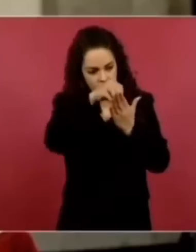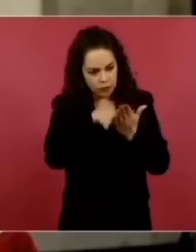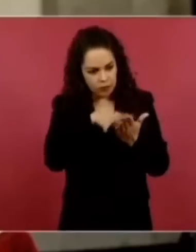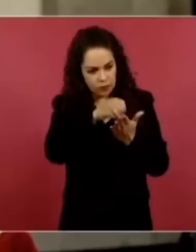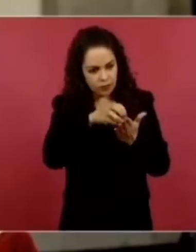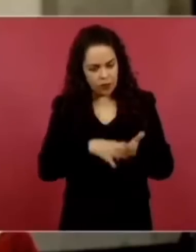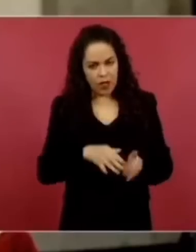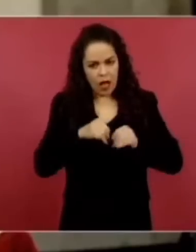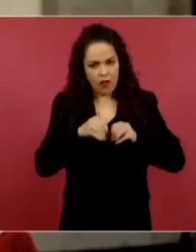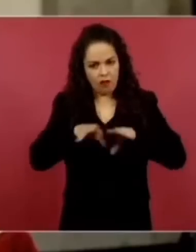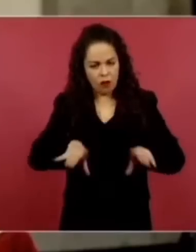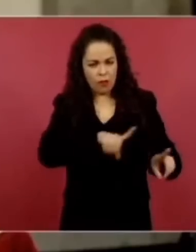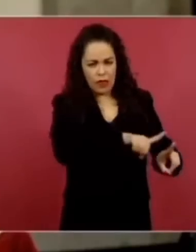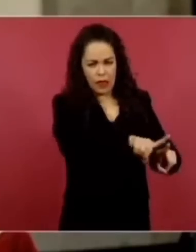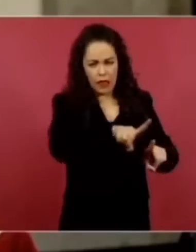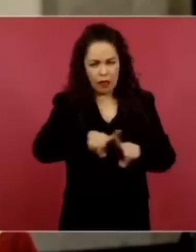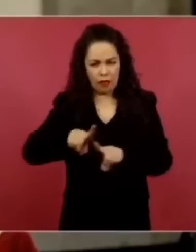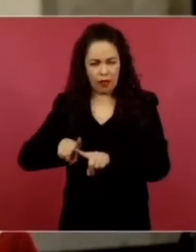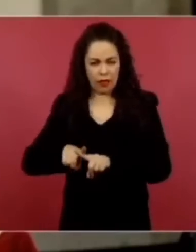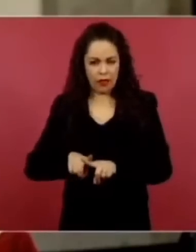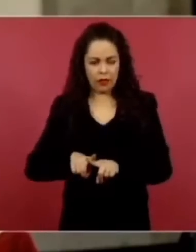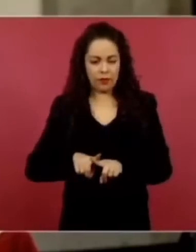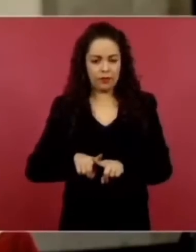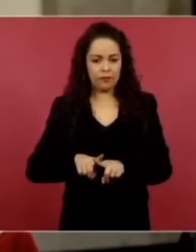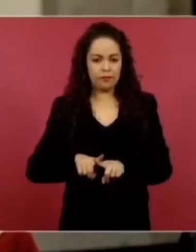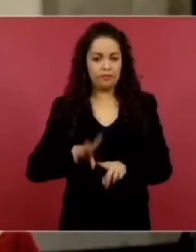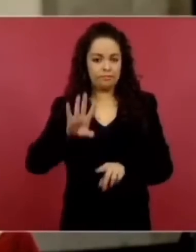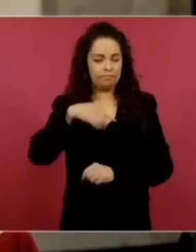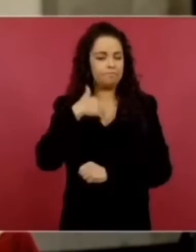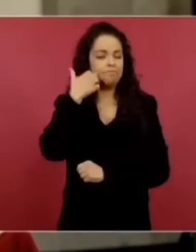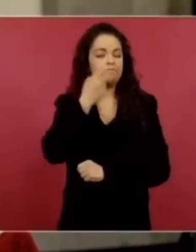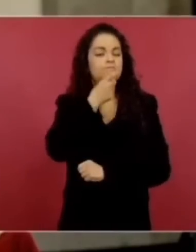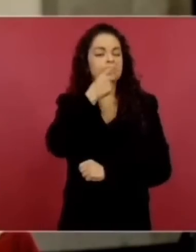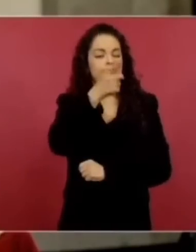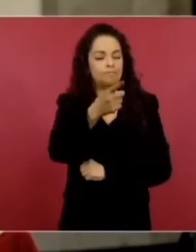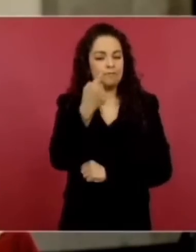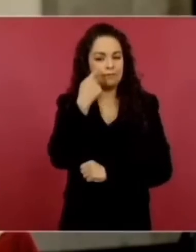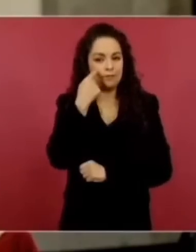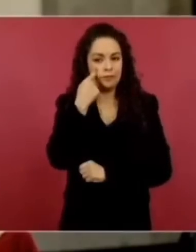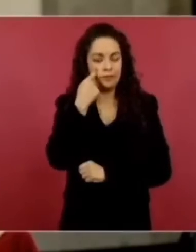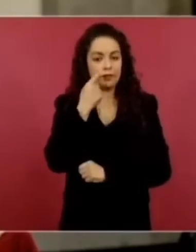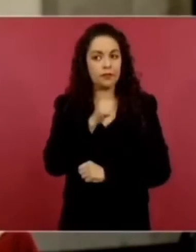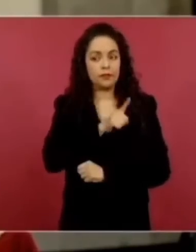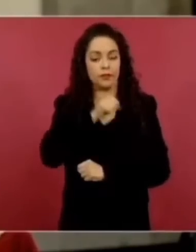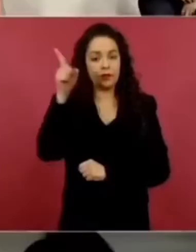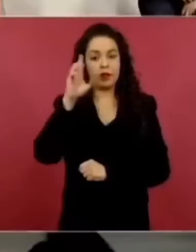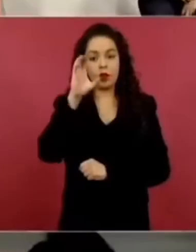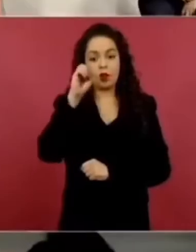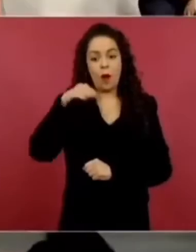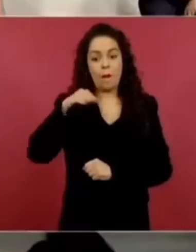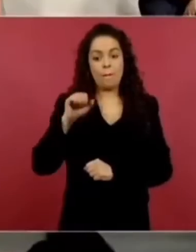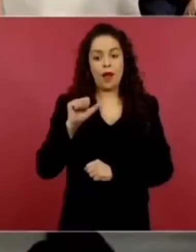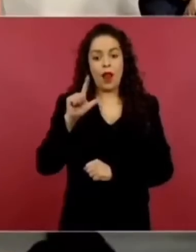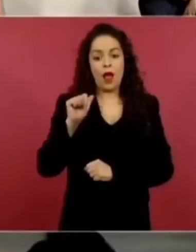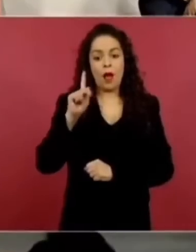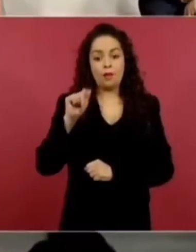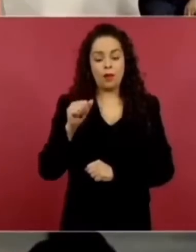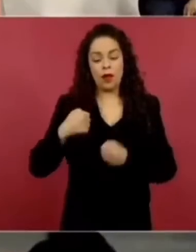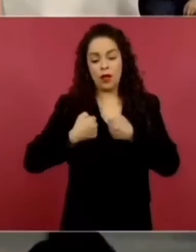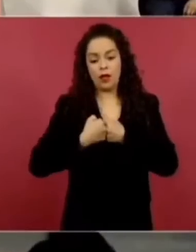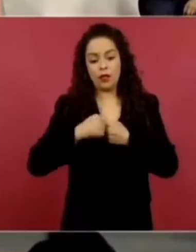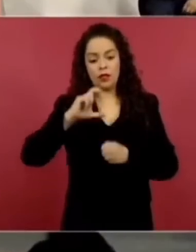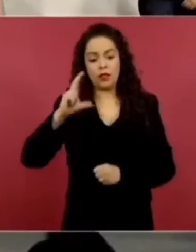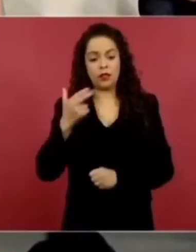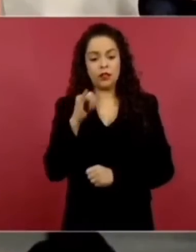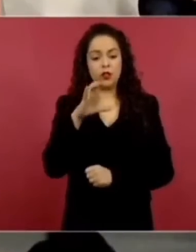Entonces, le comento de lo que ha estado pasando en la situación de Frontera Comalapa y Chico Muselo,